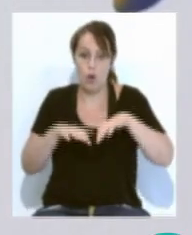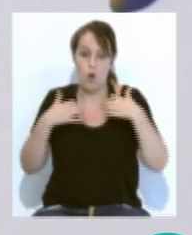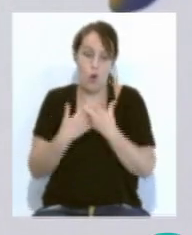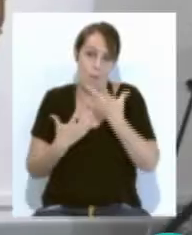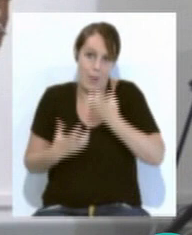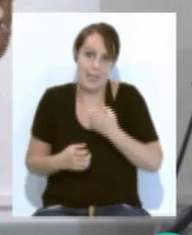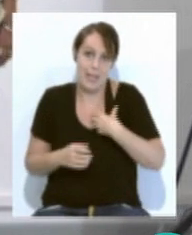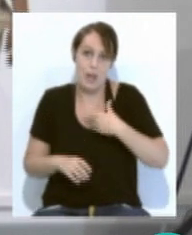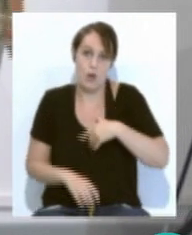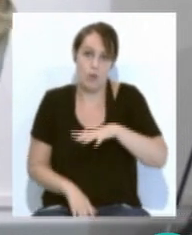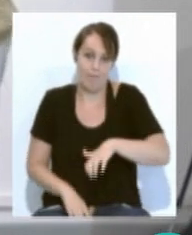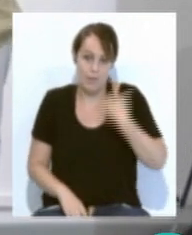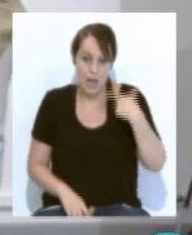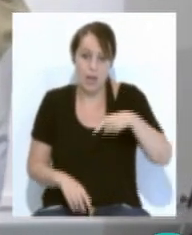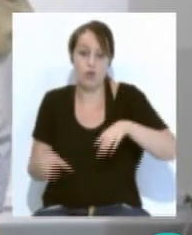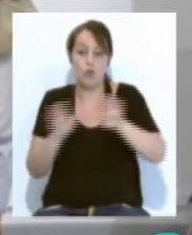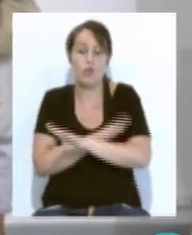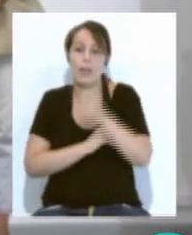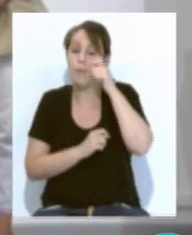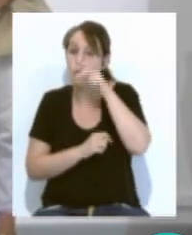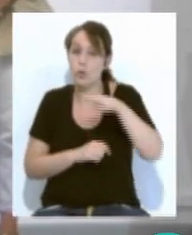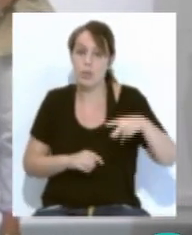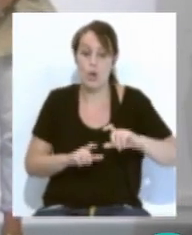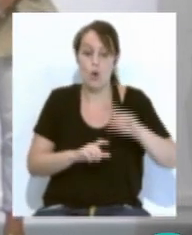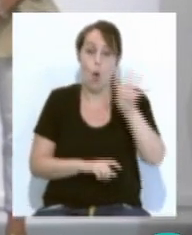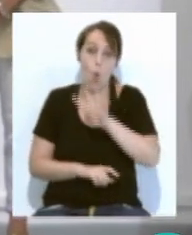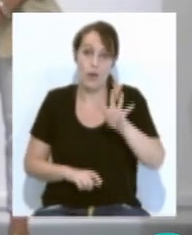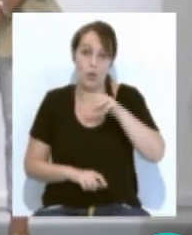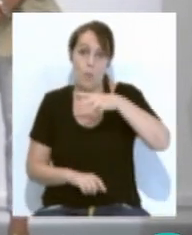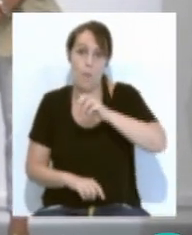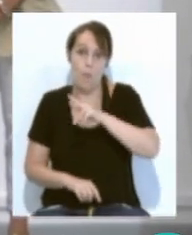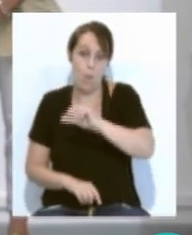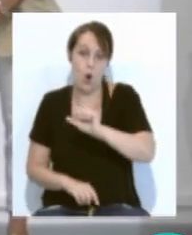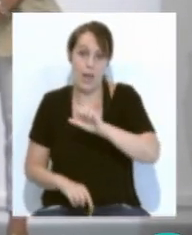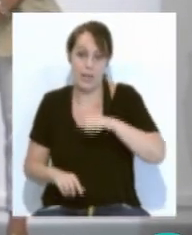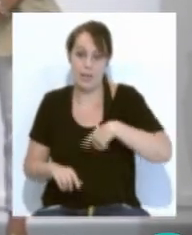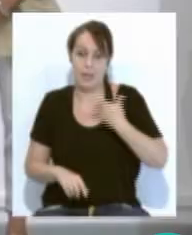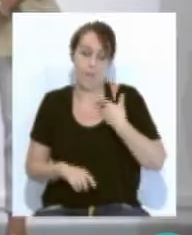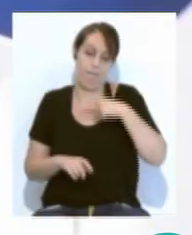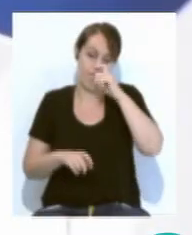Chirigota Noche en el Museo el Cuarteto del More y la Antología Los Cleriguillos